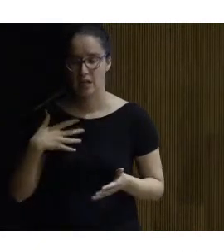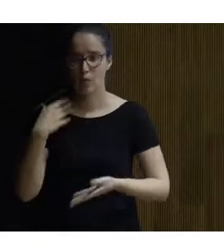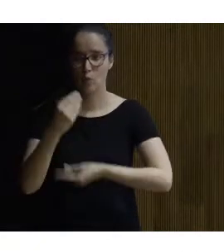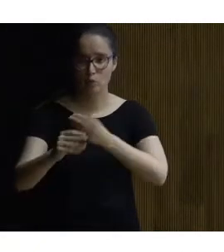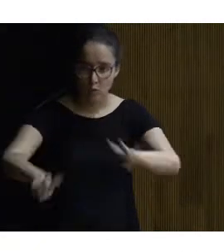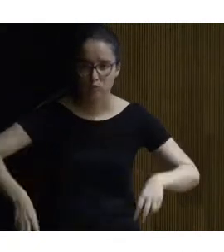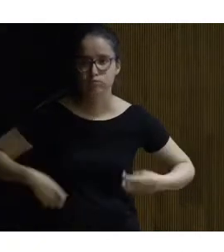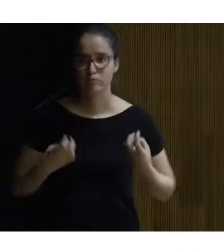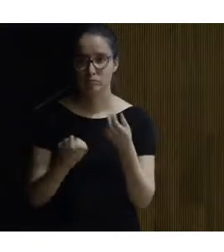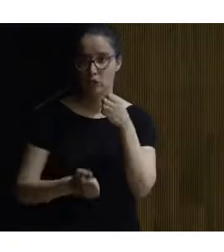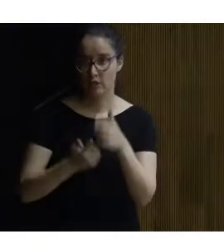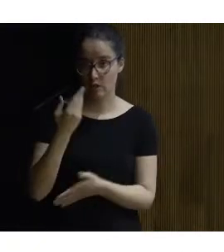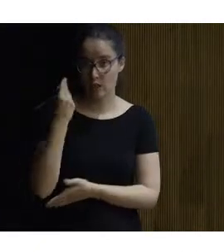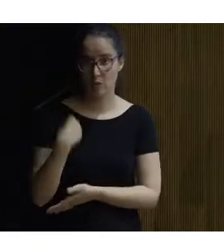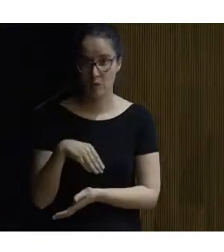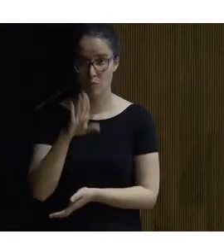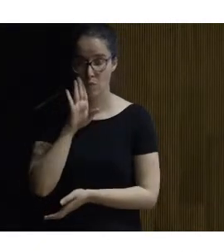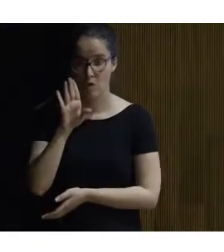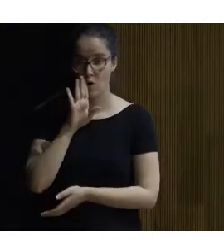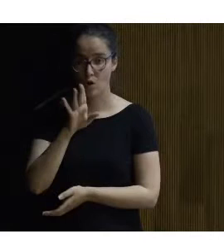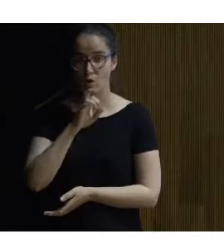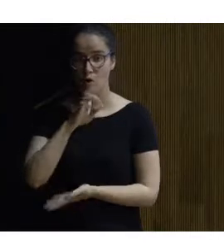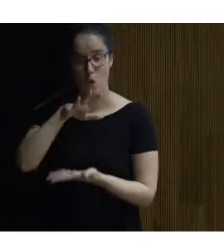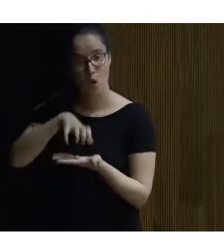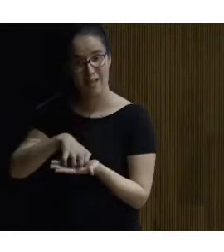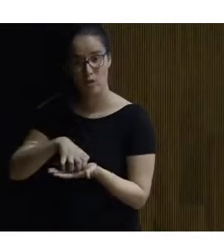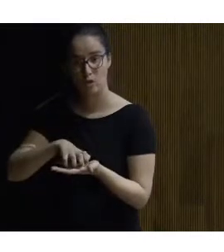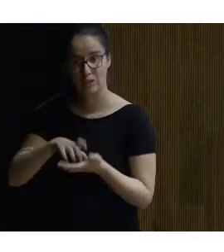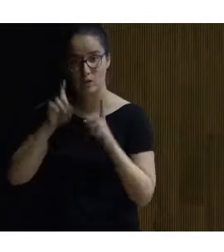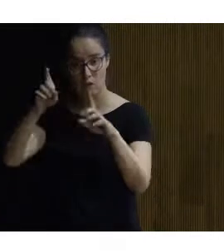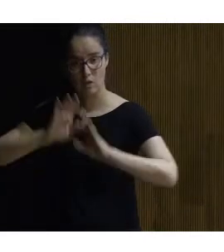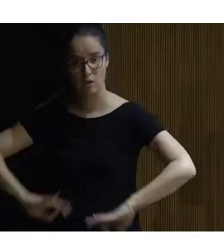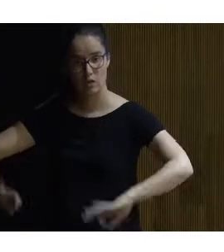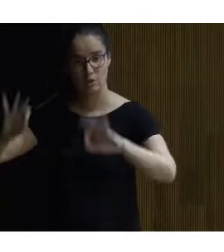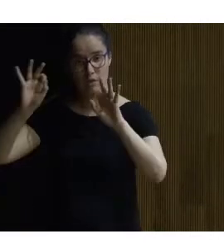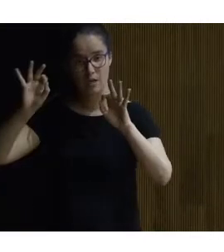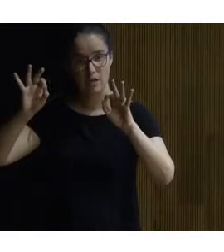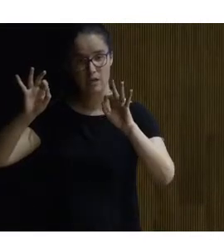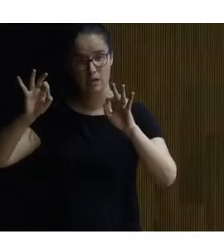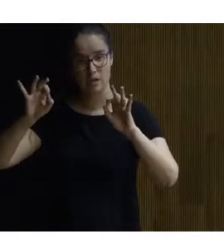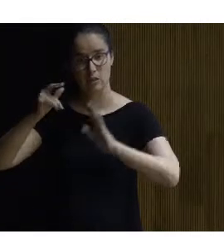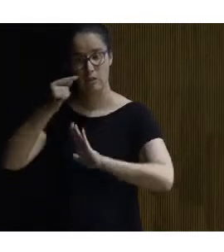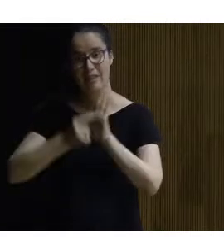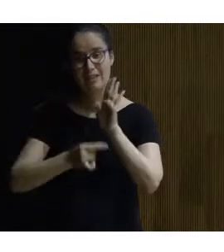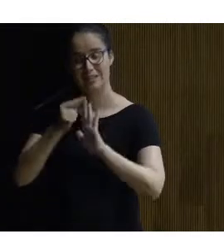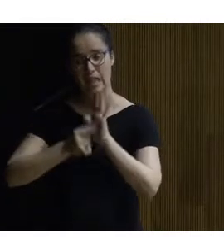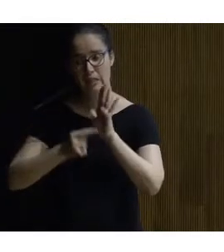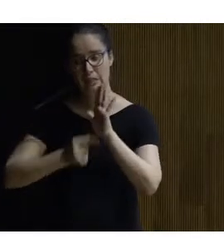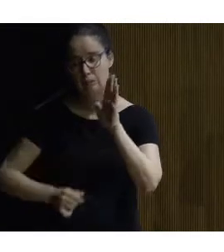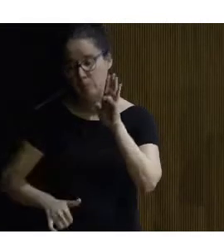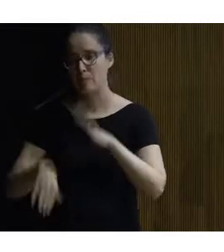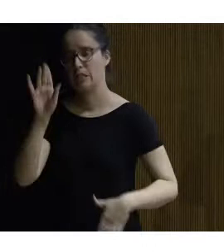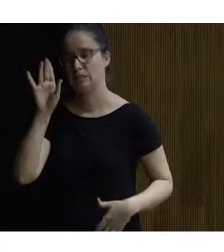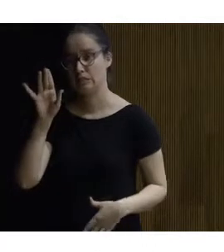de estos edificios como centros de educación especial tienen unos requerimientos mayores